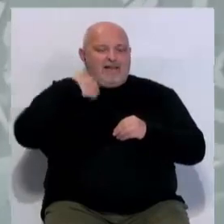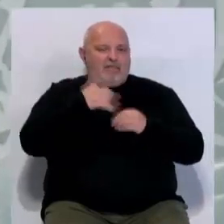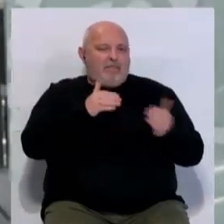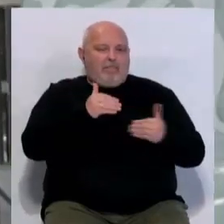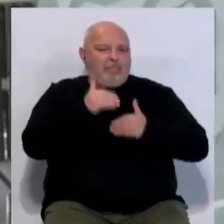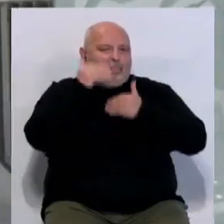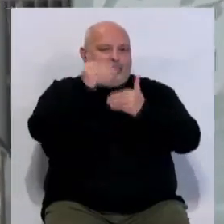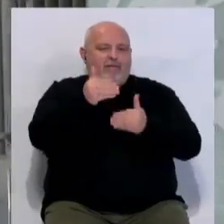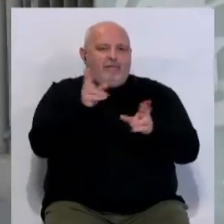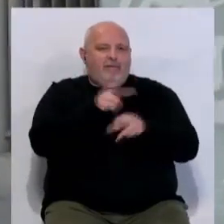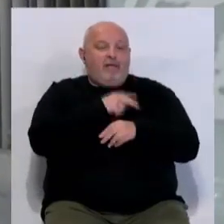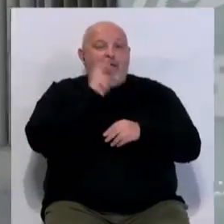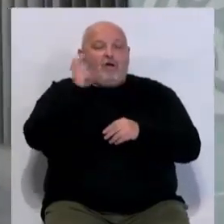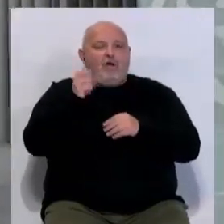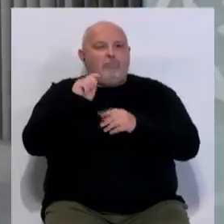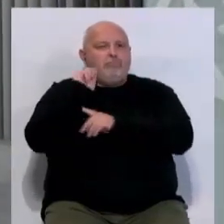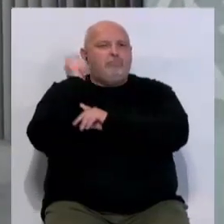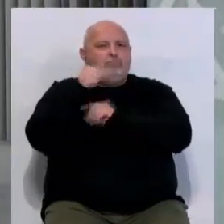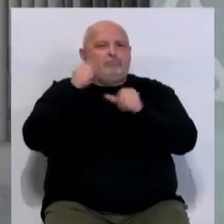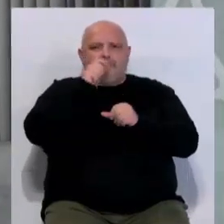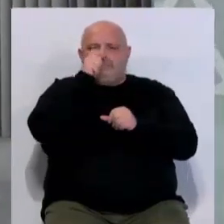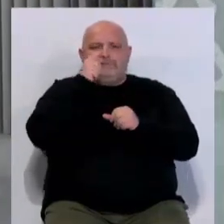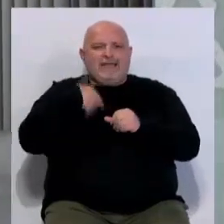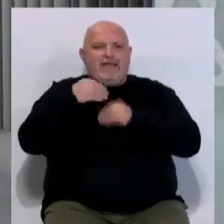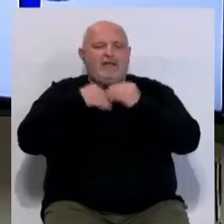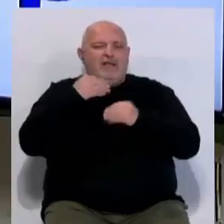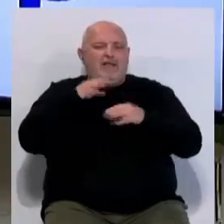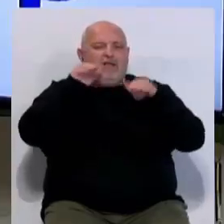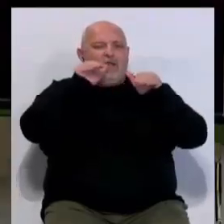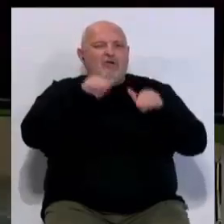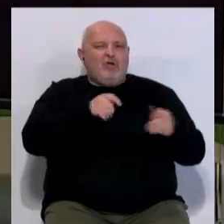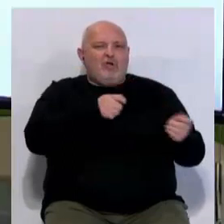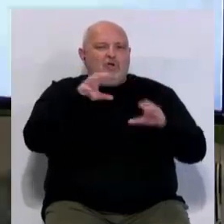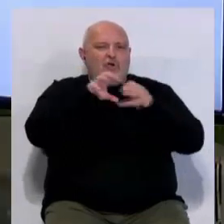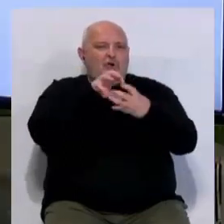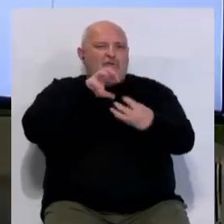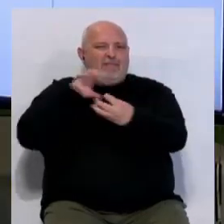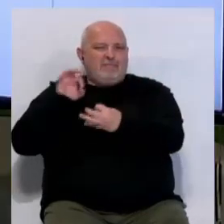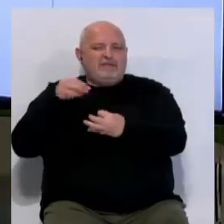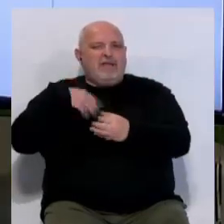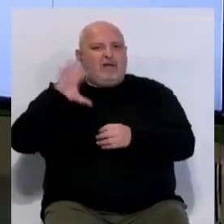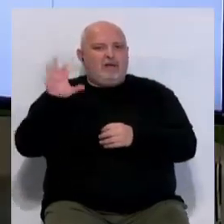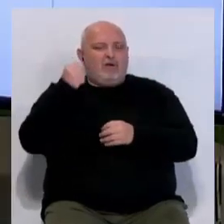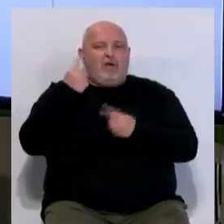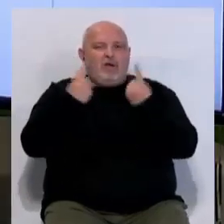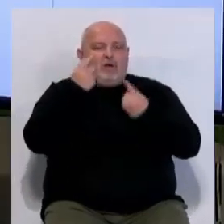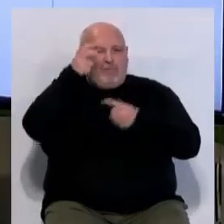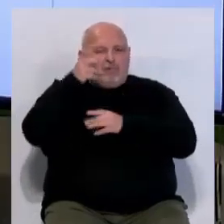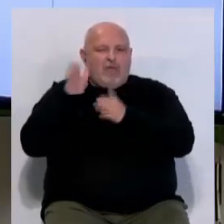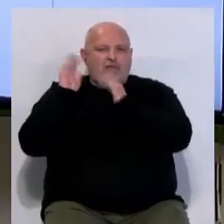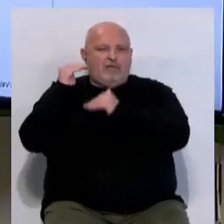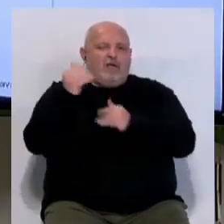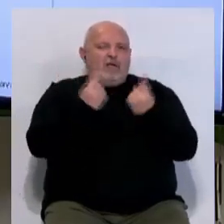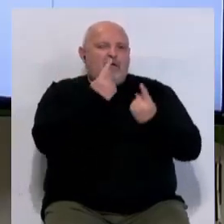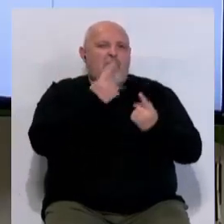lo que considera logros socialistas, tales como la nueva terminal de contenedores o la atención especial a los municipios gaditanos